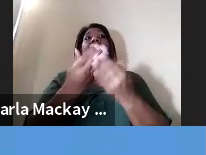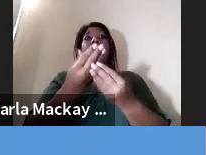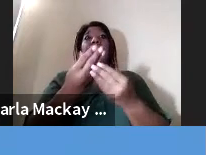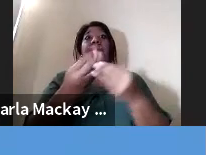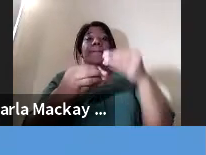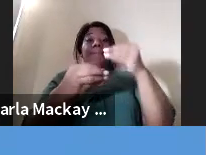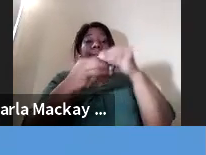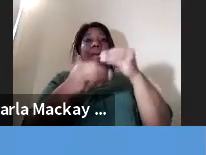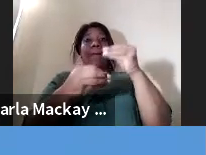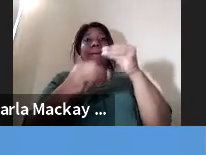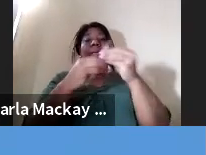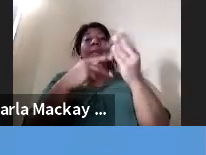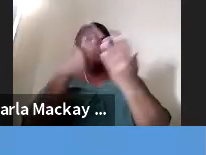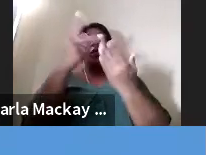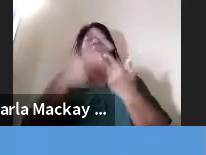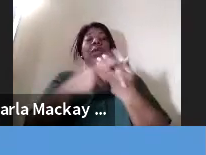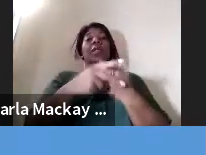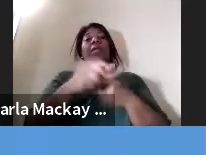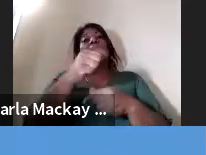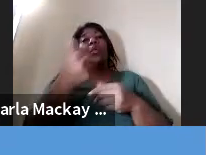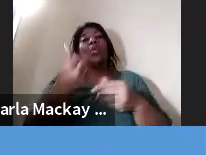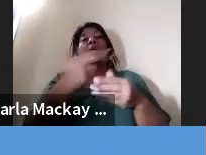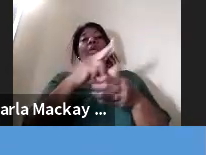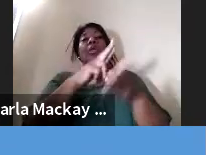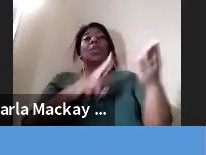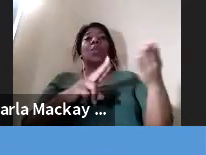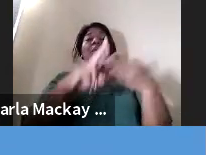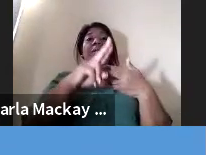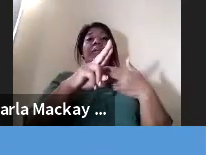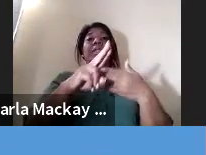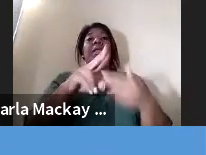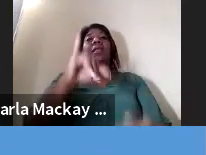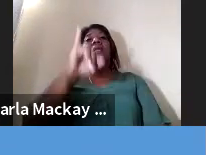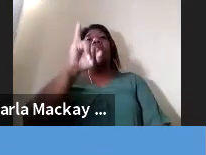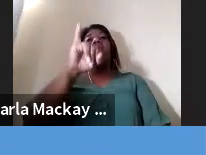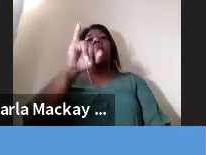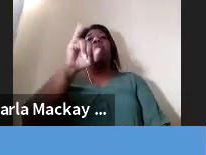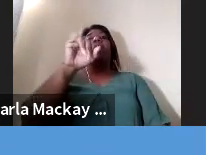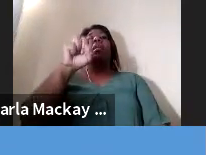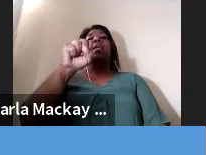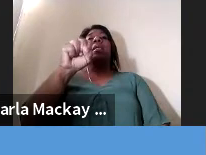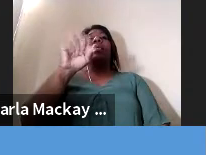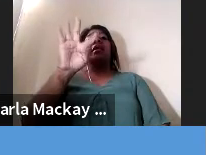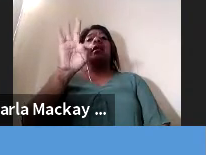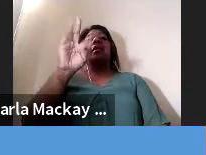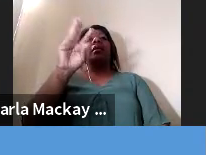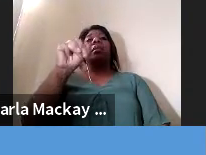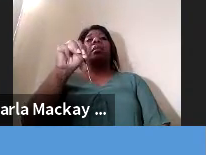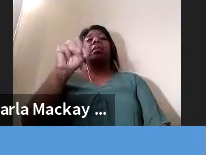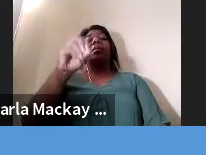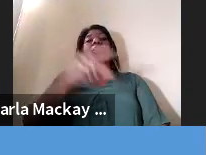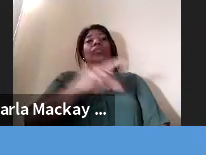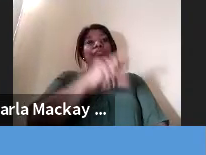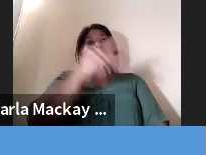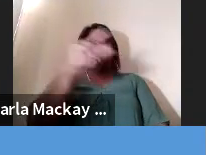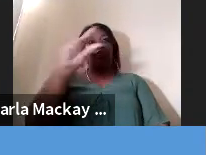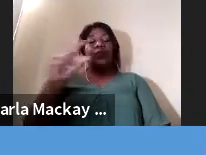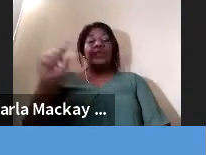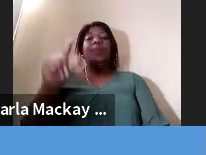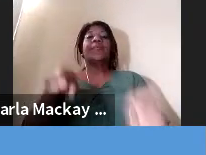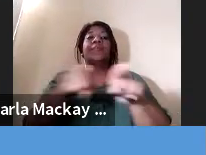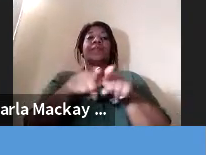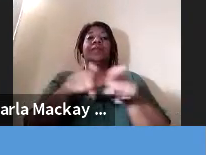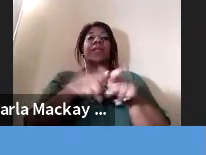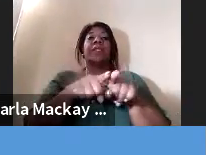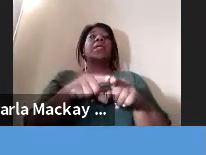chicos de otras universidades la universidad del Istmo que también logran participar de estos congresos de investigación que se desarrollan con la aplicación del